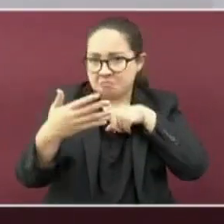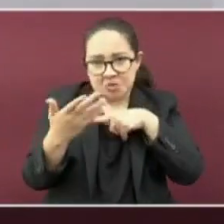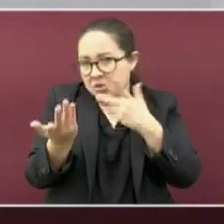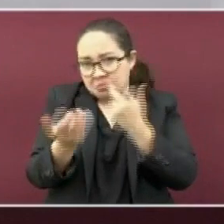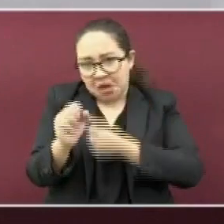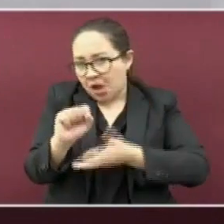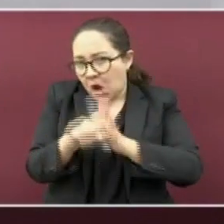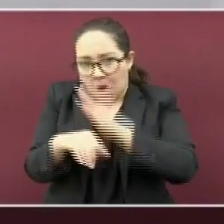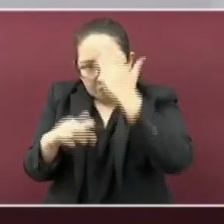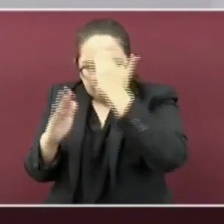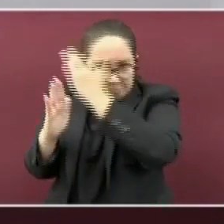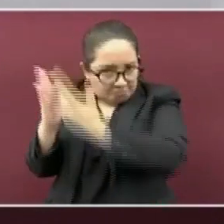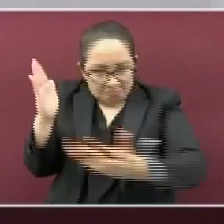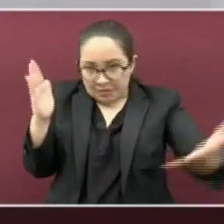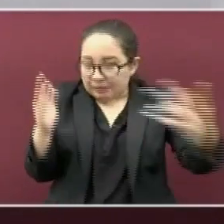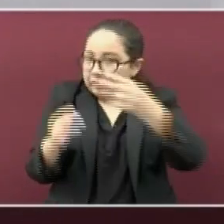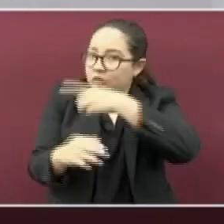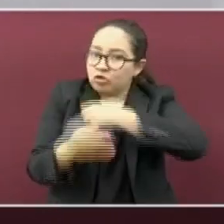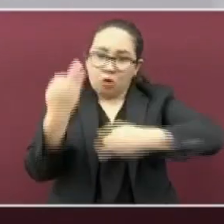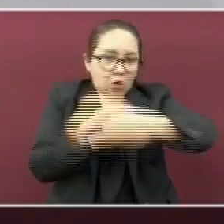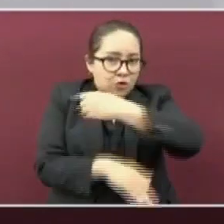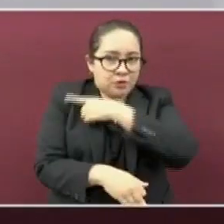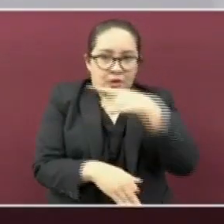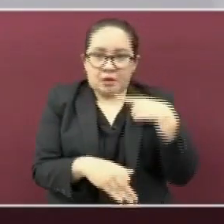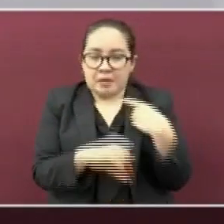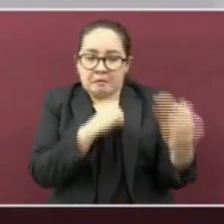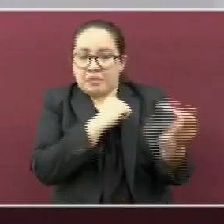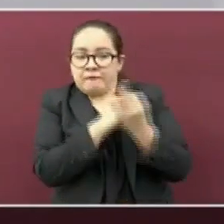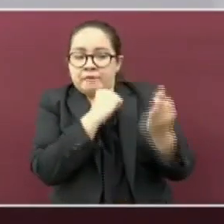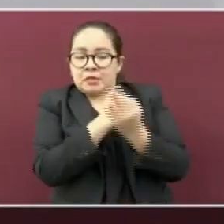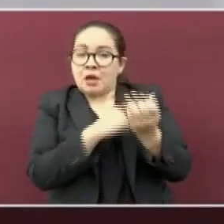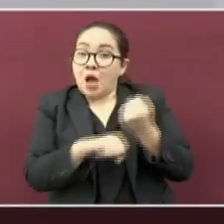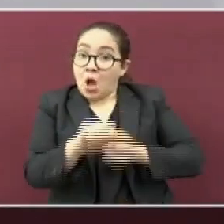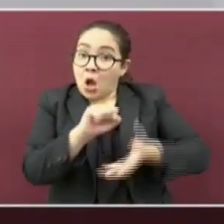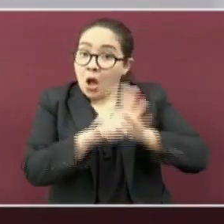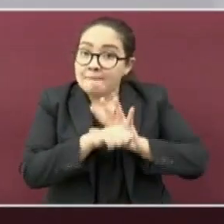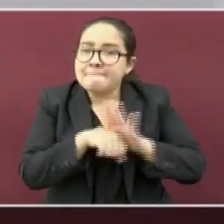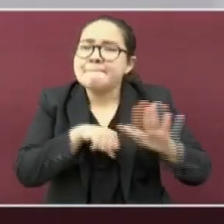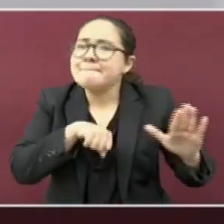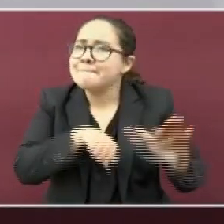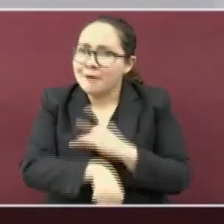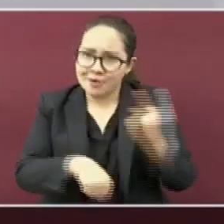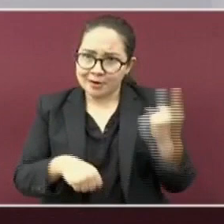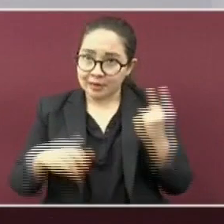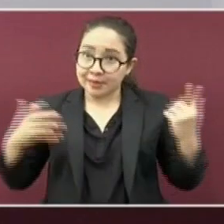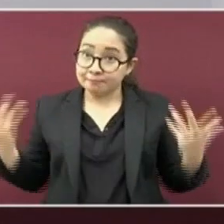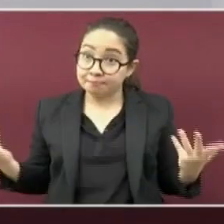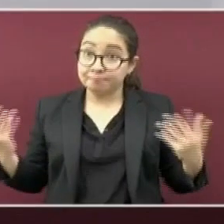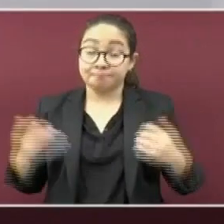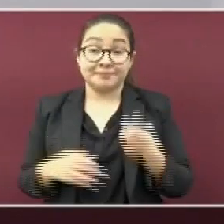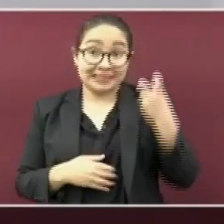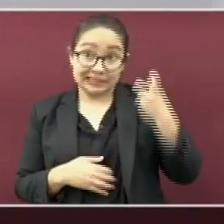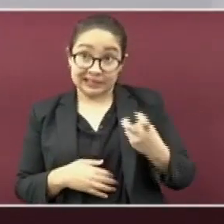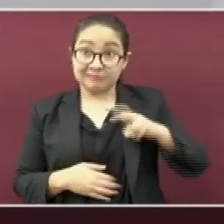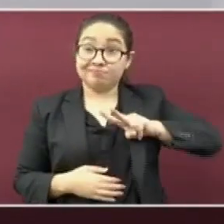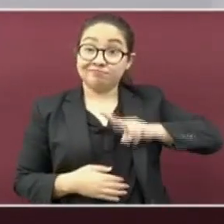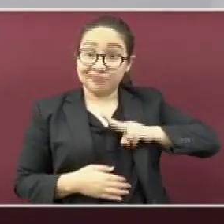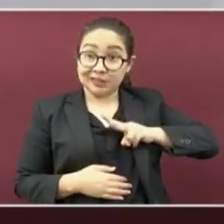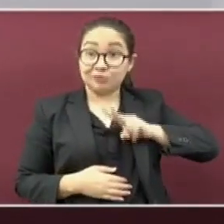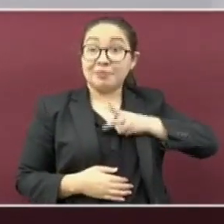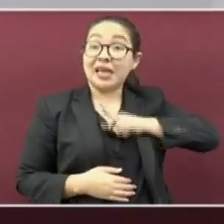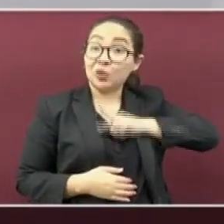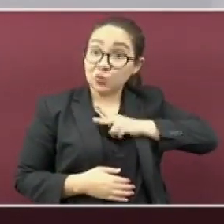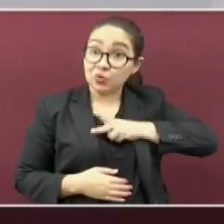y todos tenemos que seguir luchando contra coronavirus. Porque este virus sigue presente